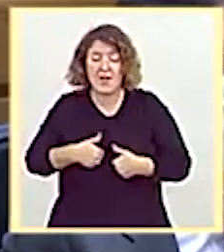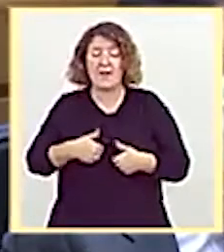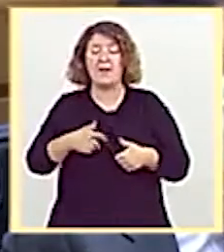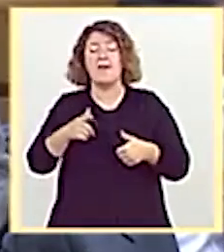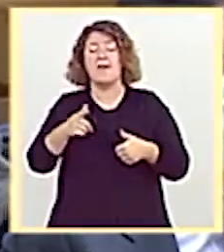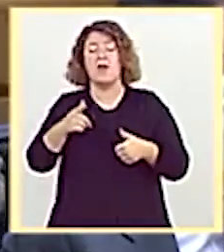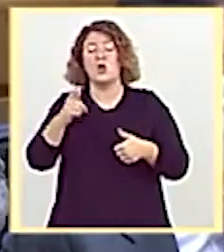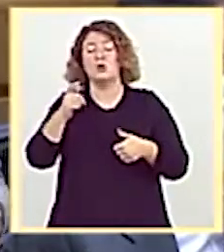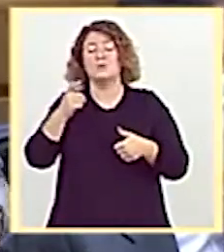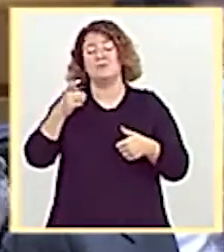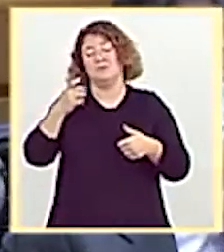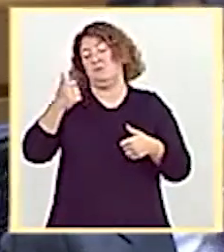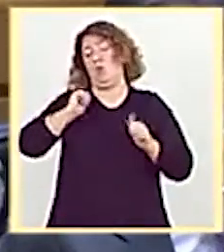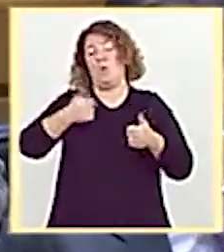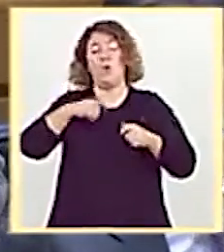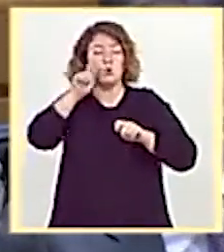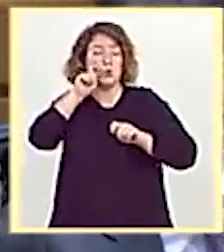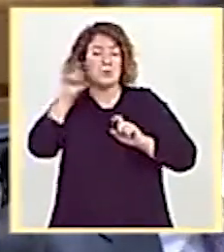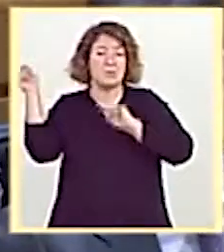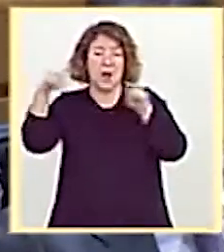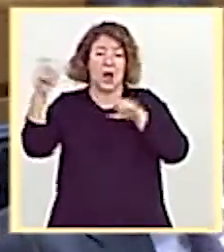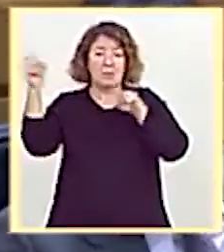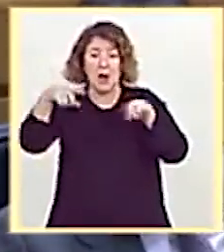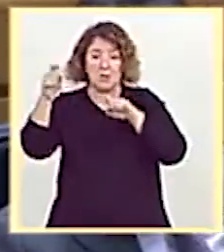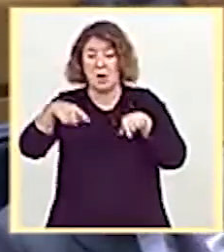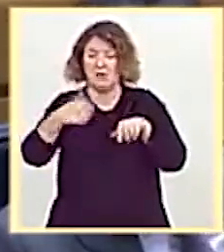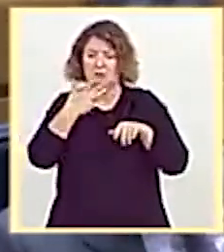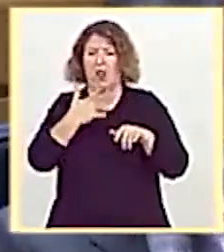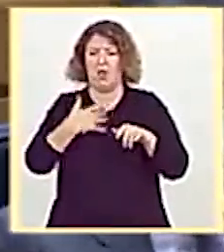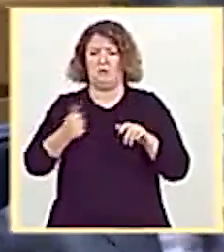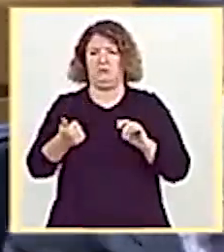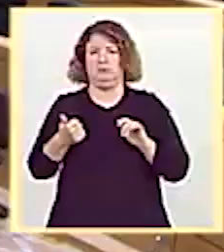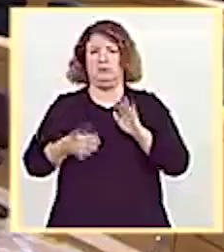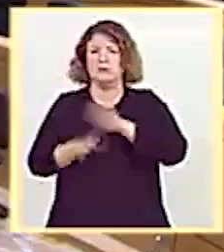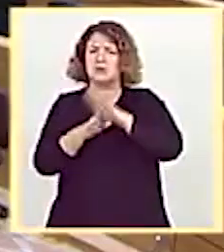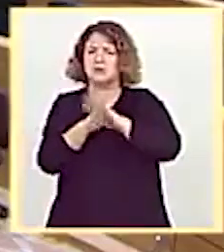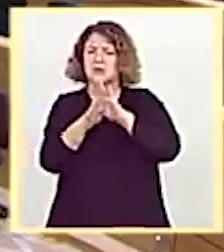turística y, por supuesto, con el objetivo de mantener nuestro liderazgo turístico. Muchas gracias.